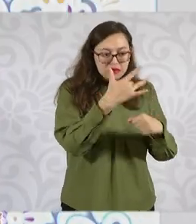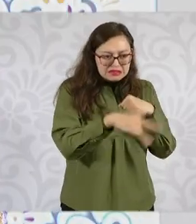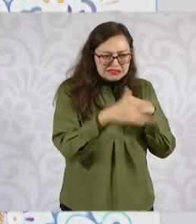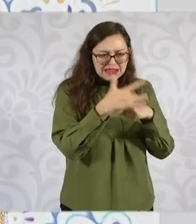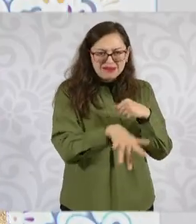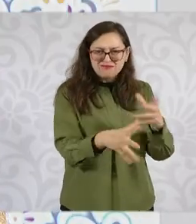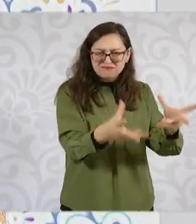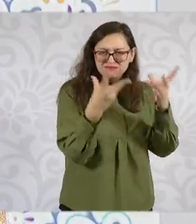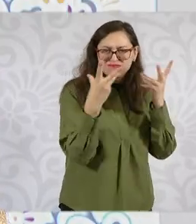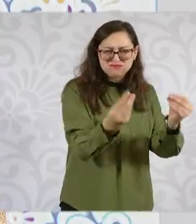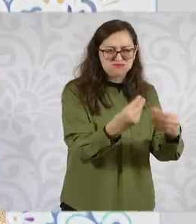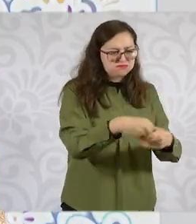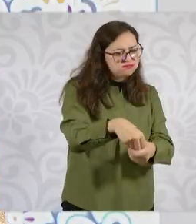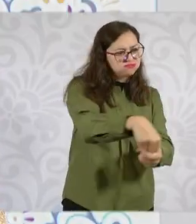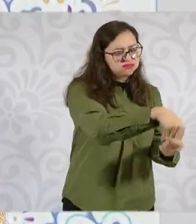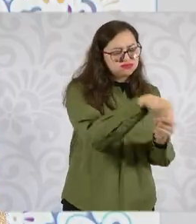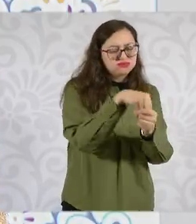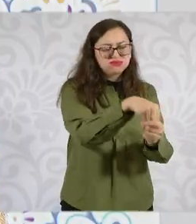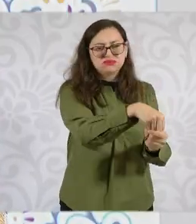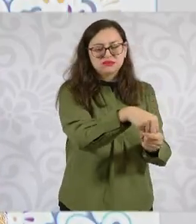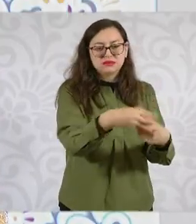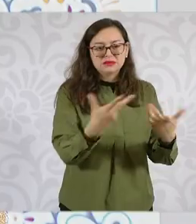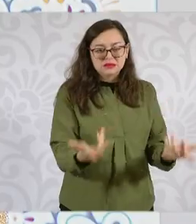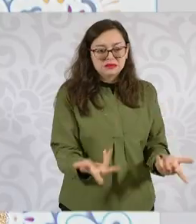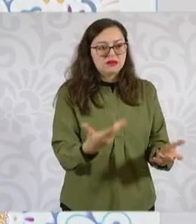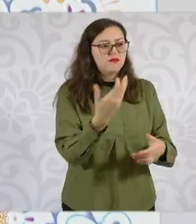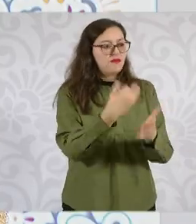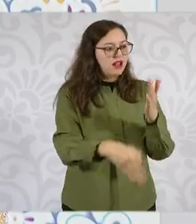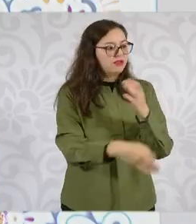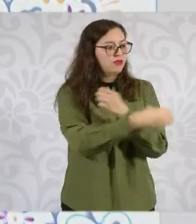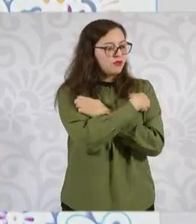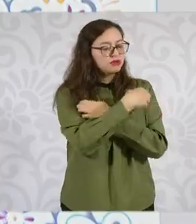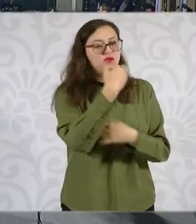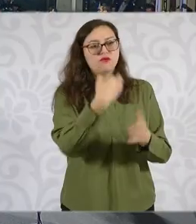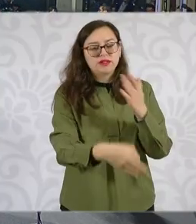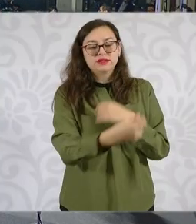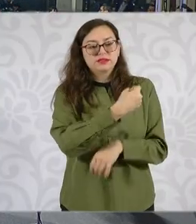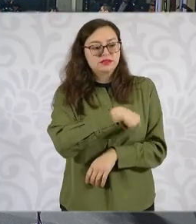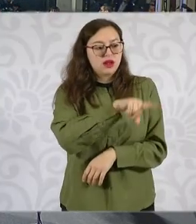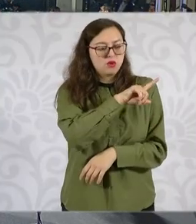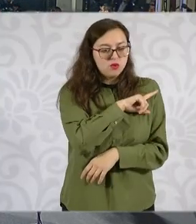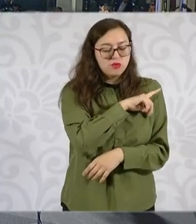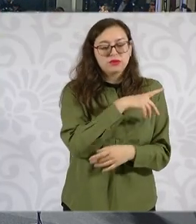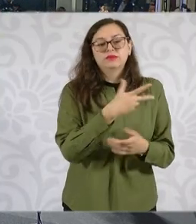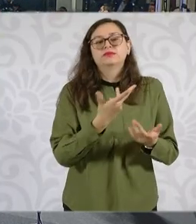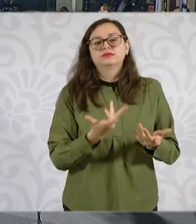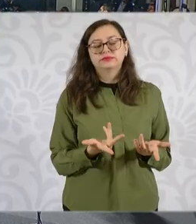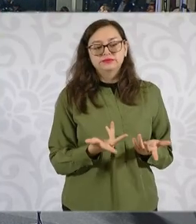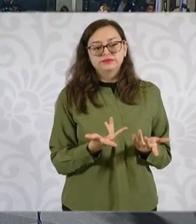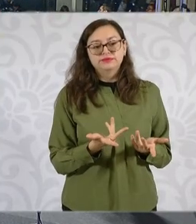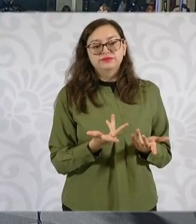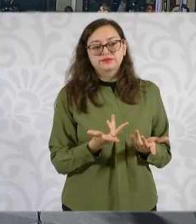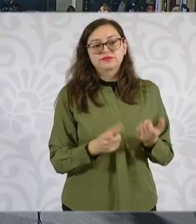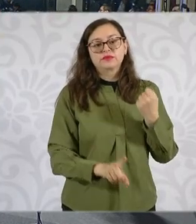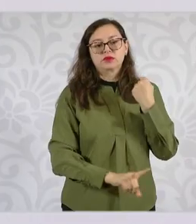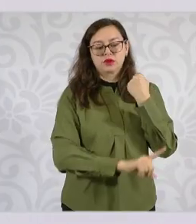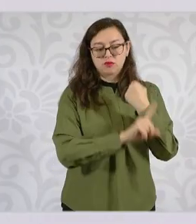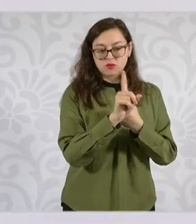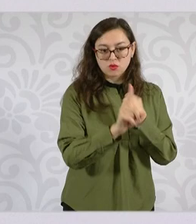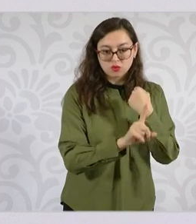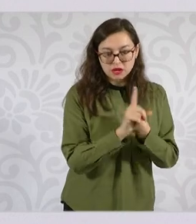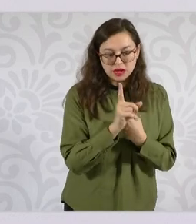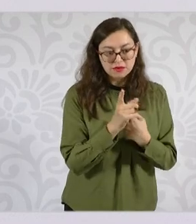además de la vivienda y derechos, como educación o como salud. Entonces, tienen problemas de